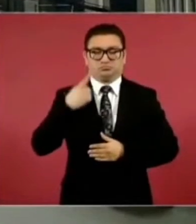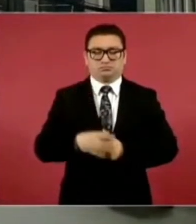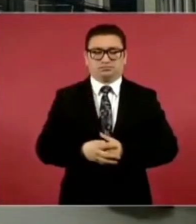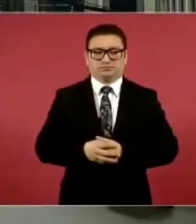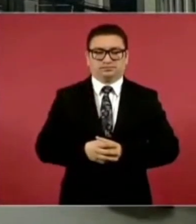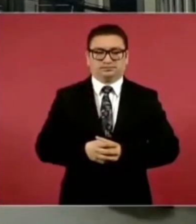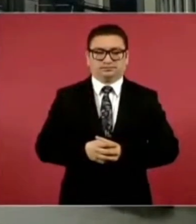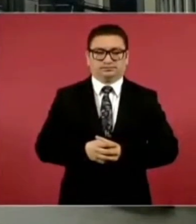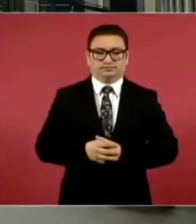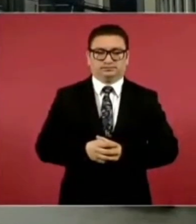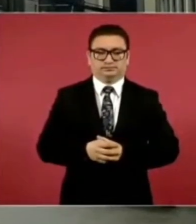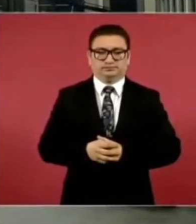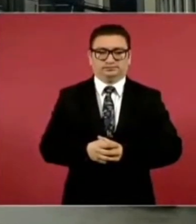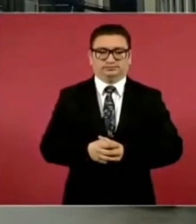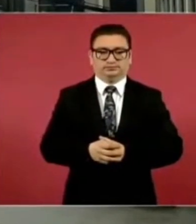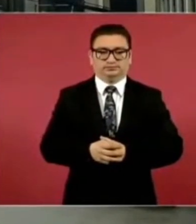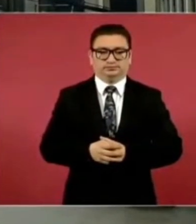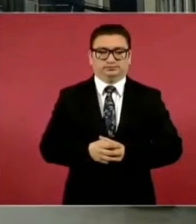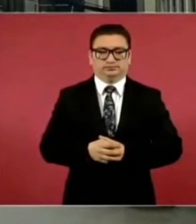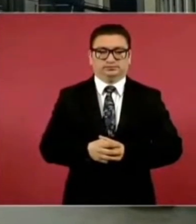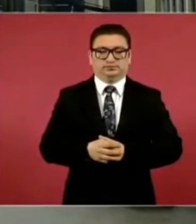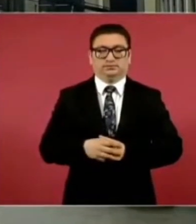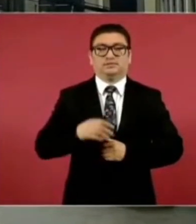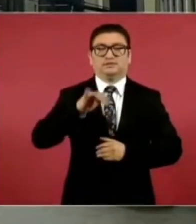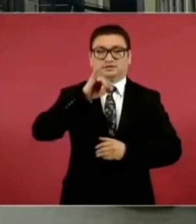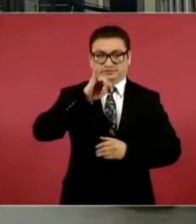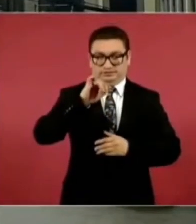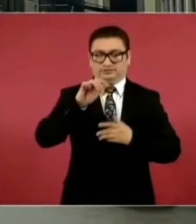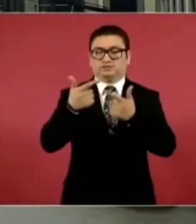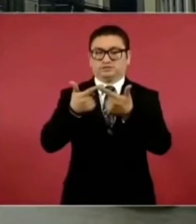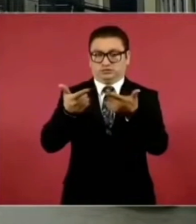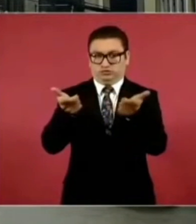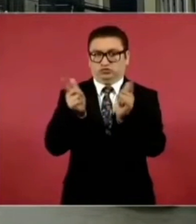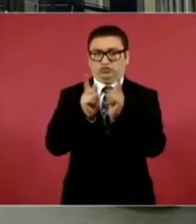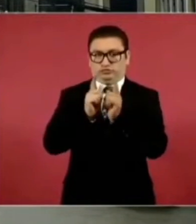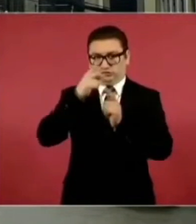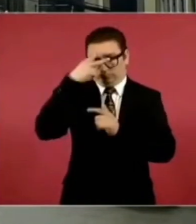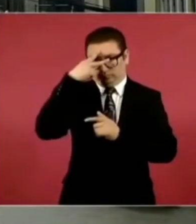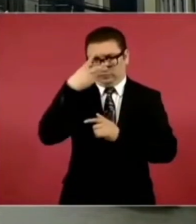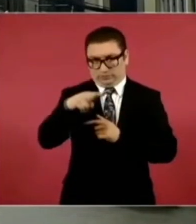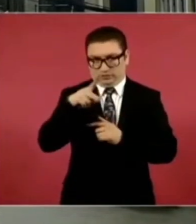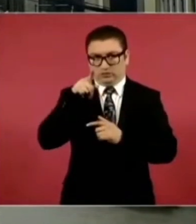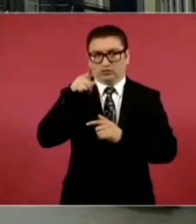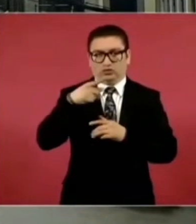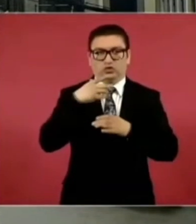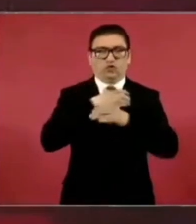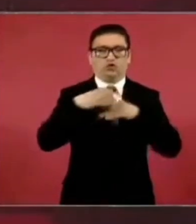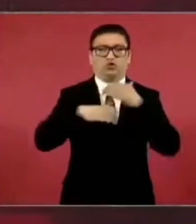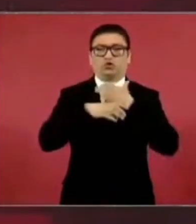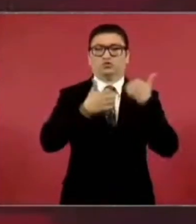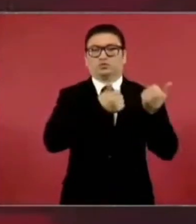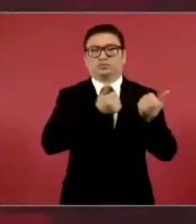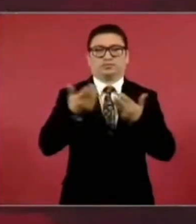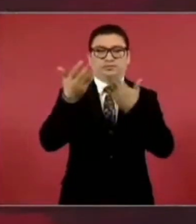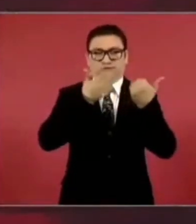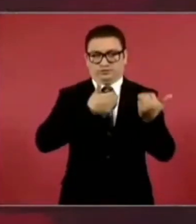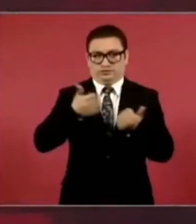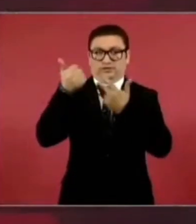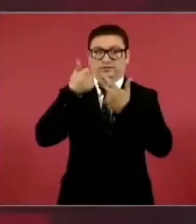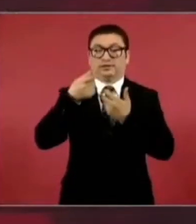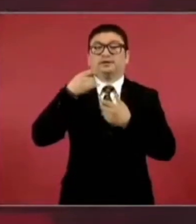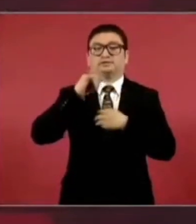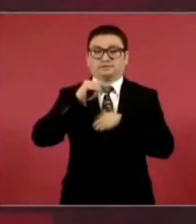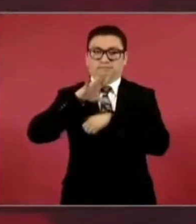si el Grupo México se queda con el transporte de carga y se da la concesión